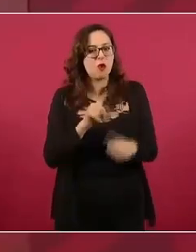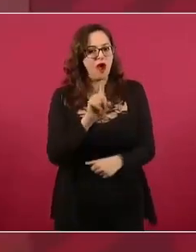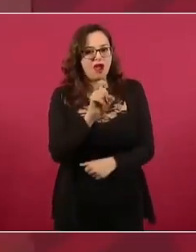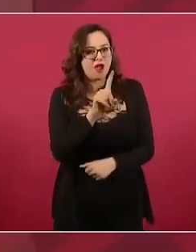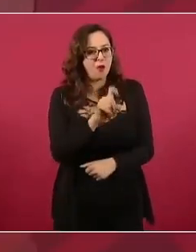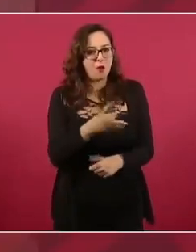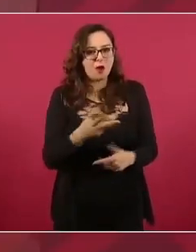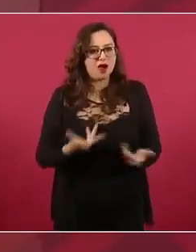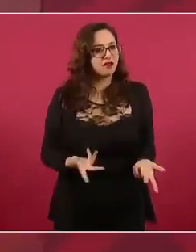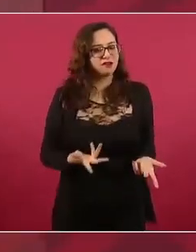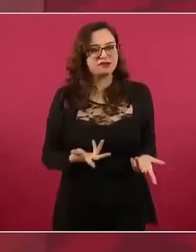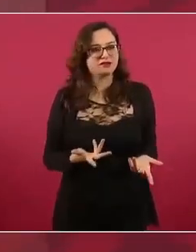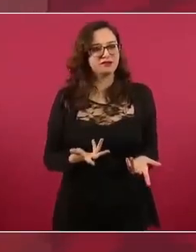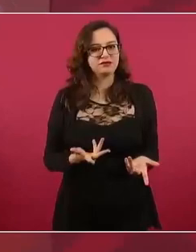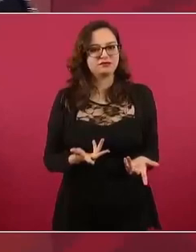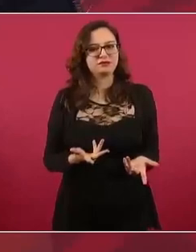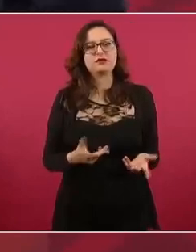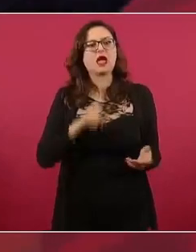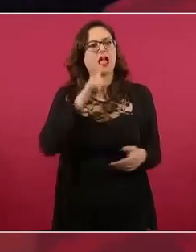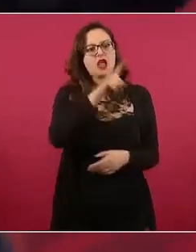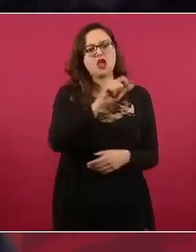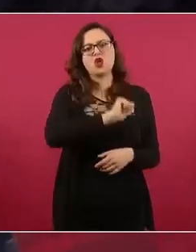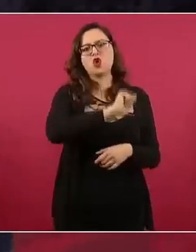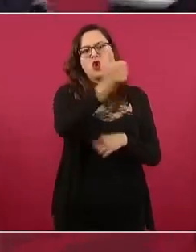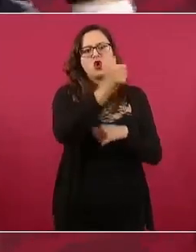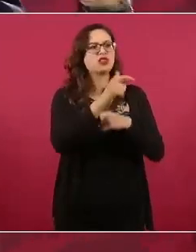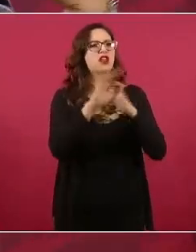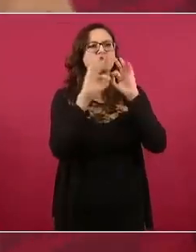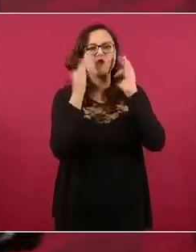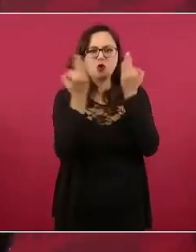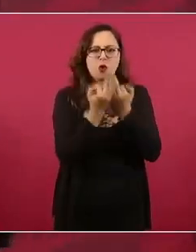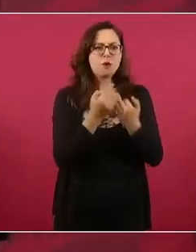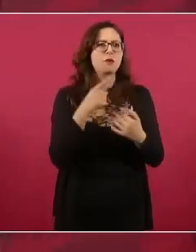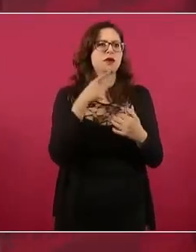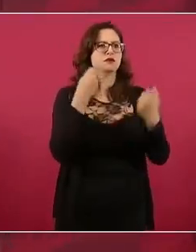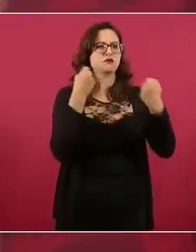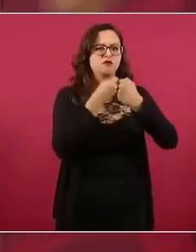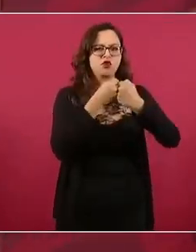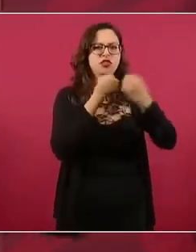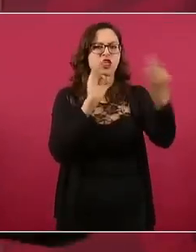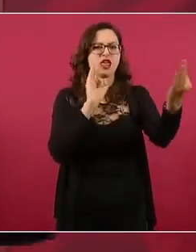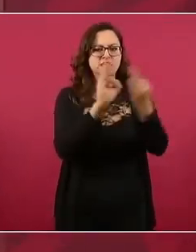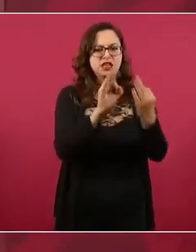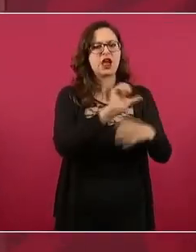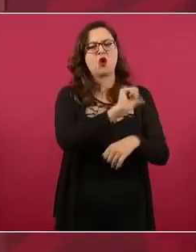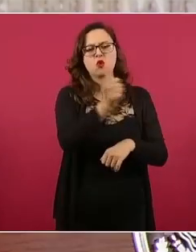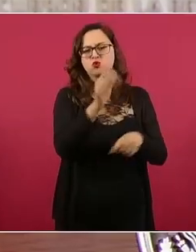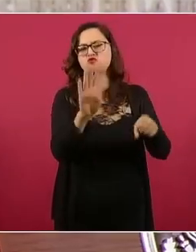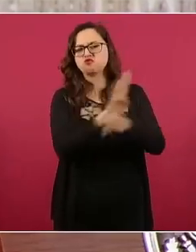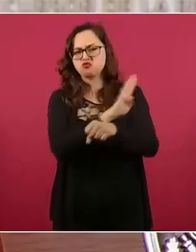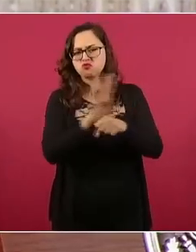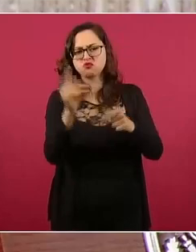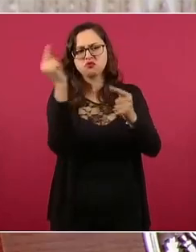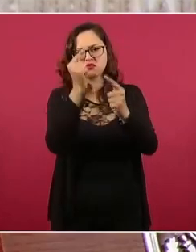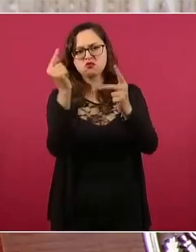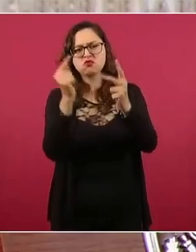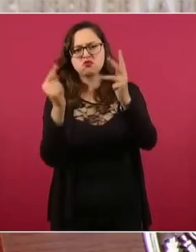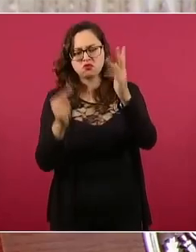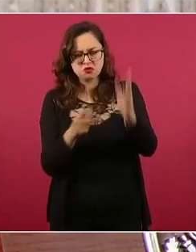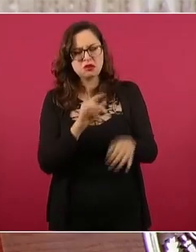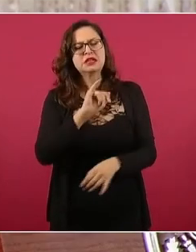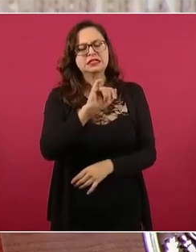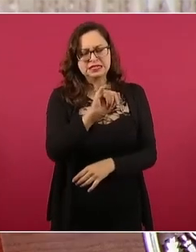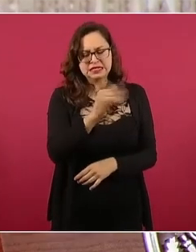ventajas, están muy cerca de la frontera, se puede exportar, sí, y el agua.